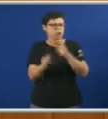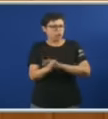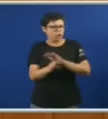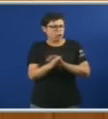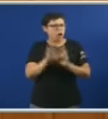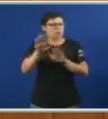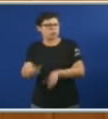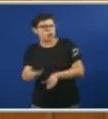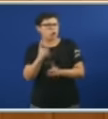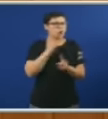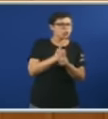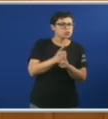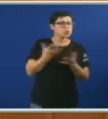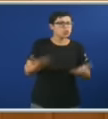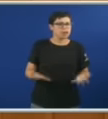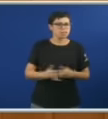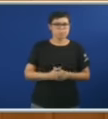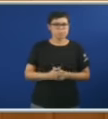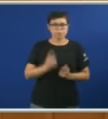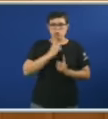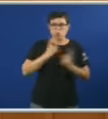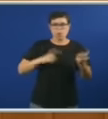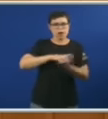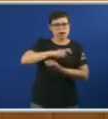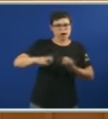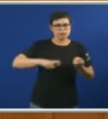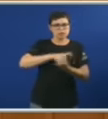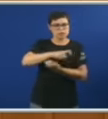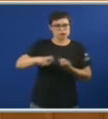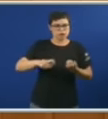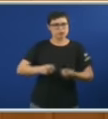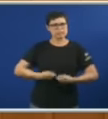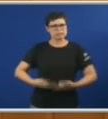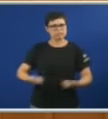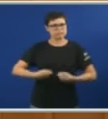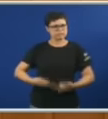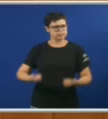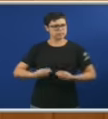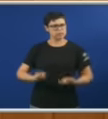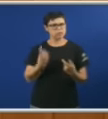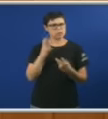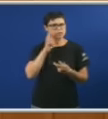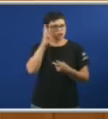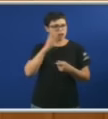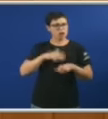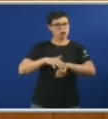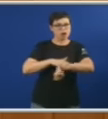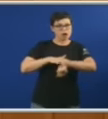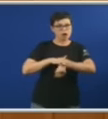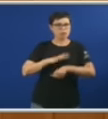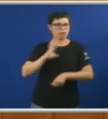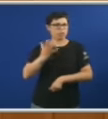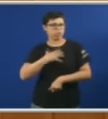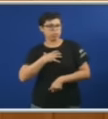40 millóns De euros Cada ano Vostede deixa Moitísimo Mais Sin executar Pola incapacidade Do seu goberno Señor